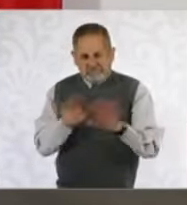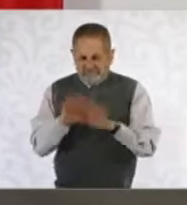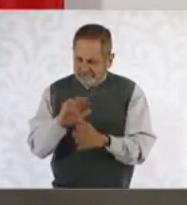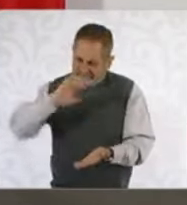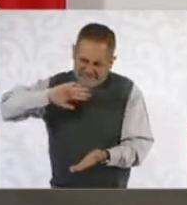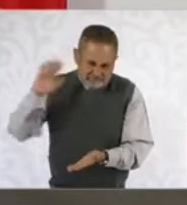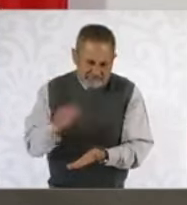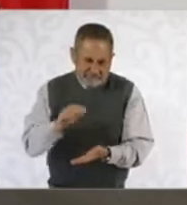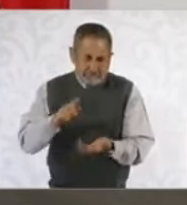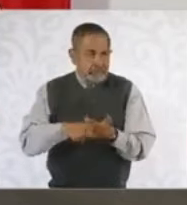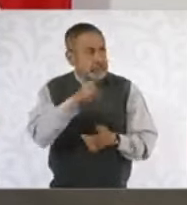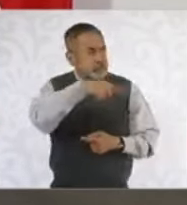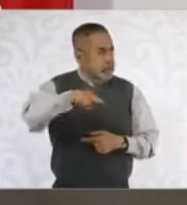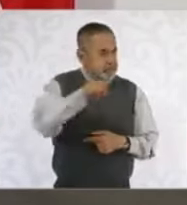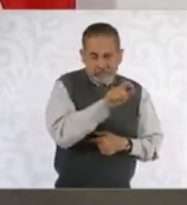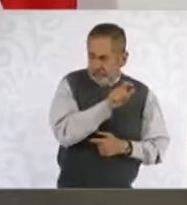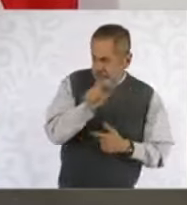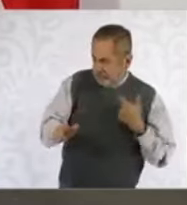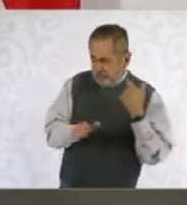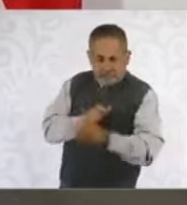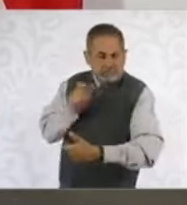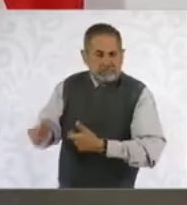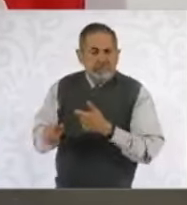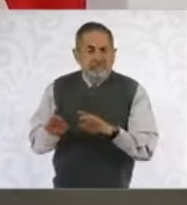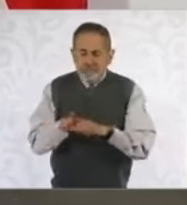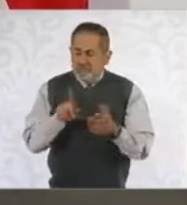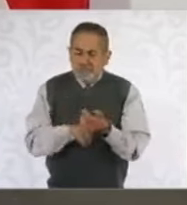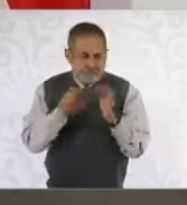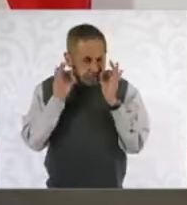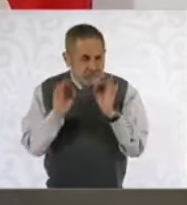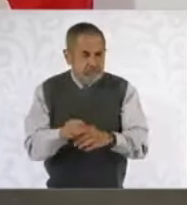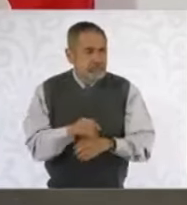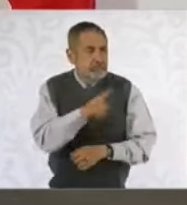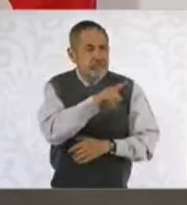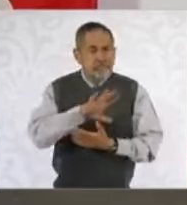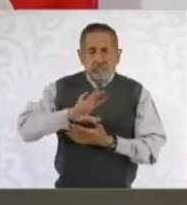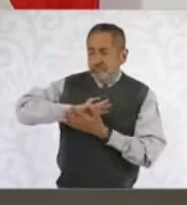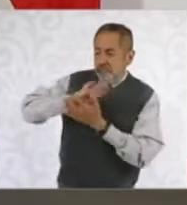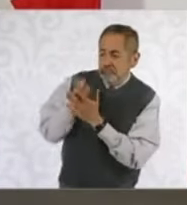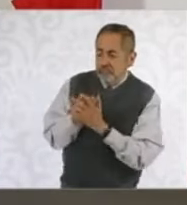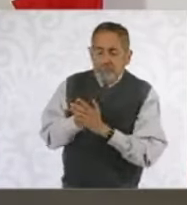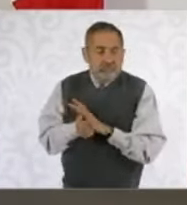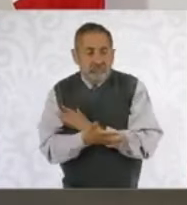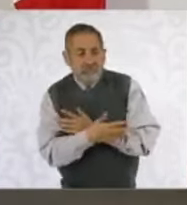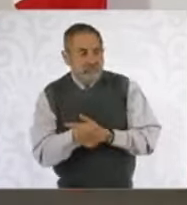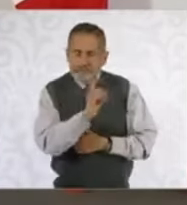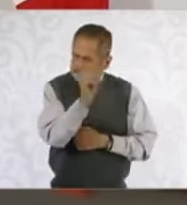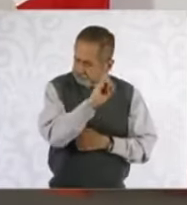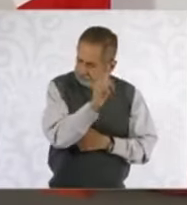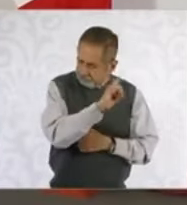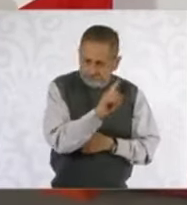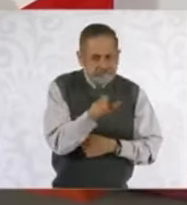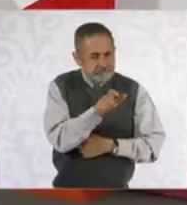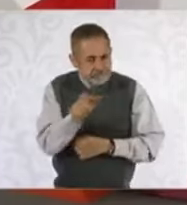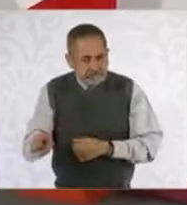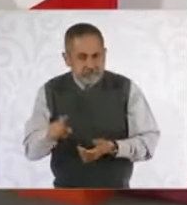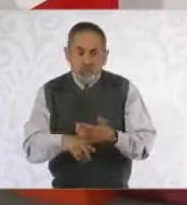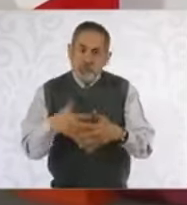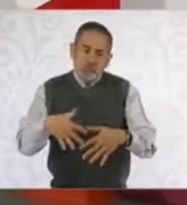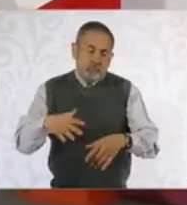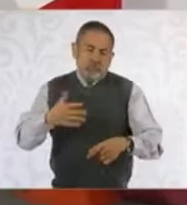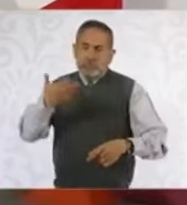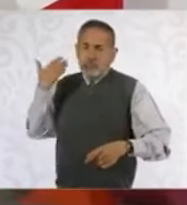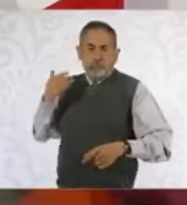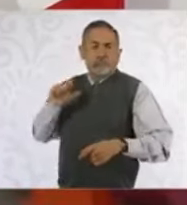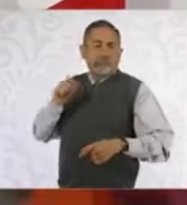fortalecimiento de la recaudación, en evitar la evasión, que todavía con todo y lo que hizo el presidente López